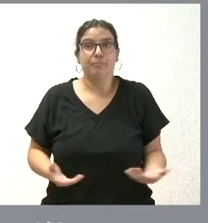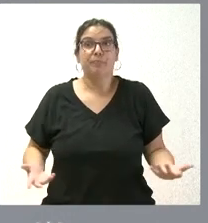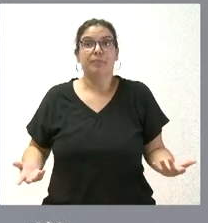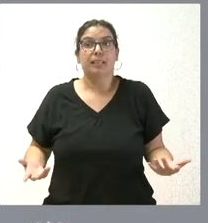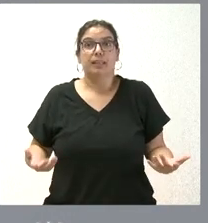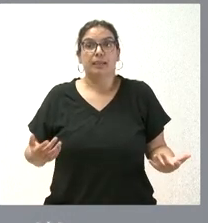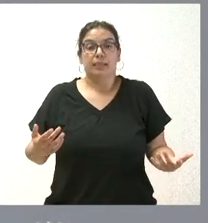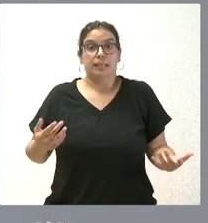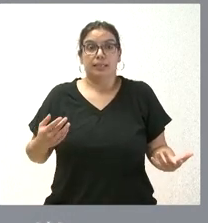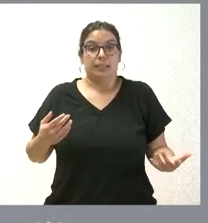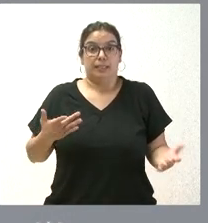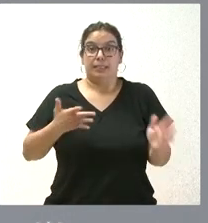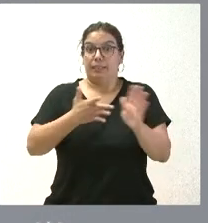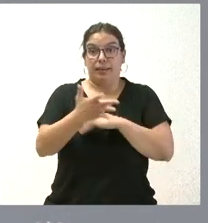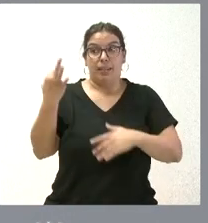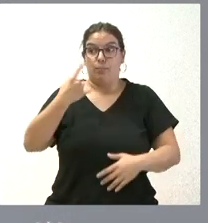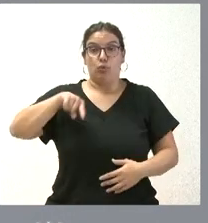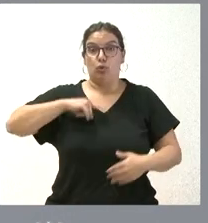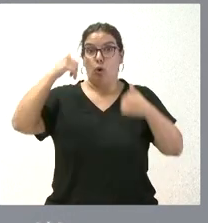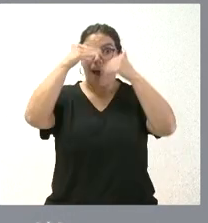nos sigue llamando al interés y a la atención.